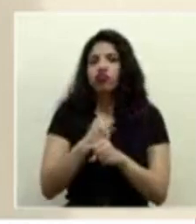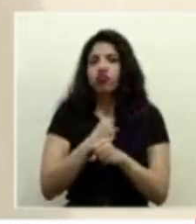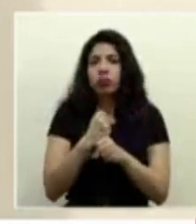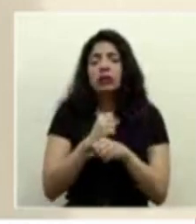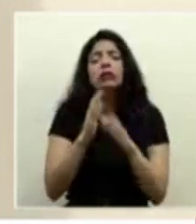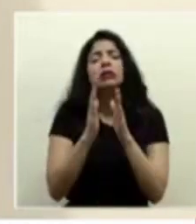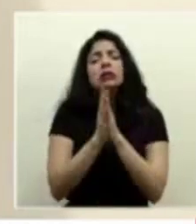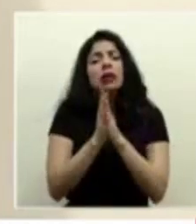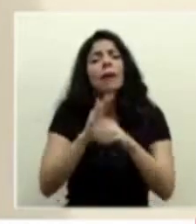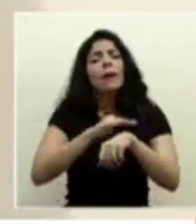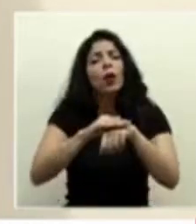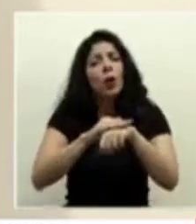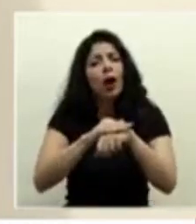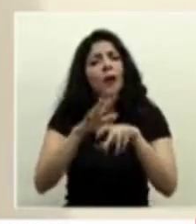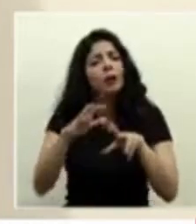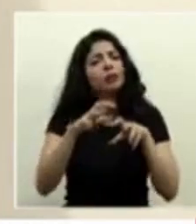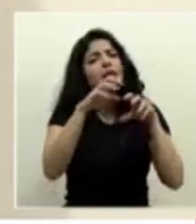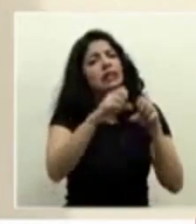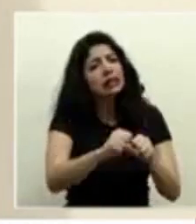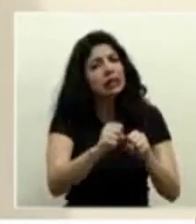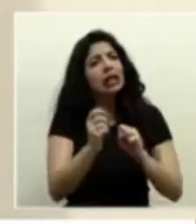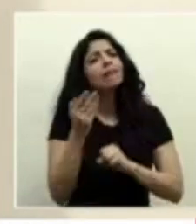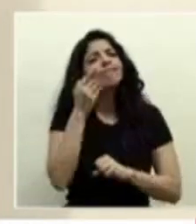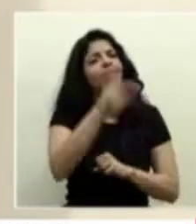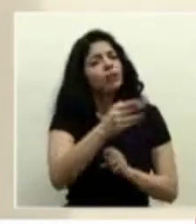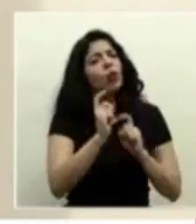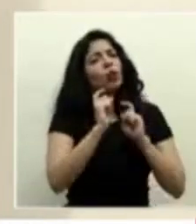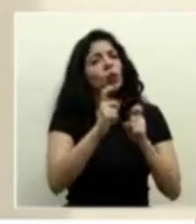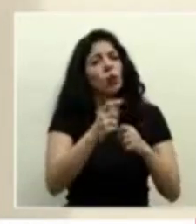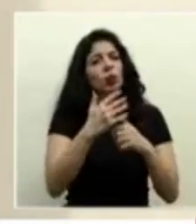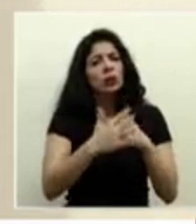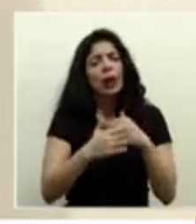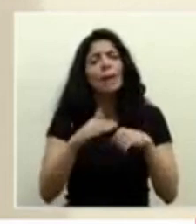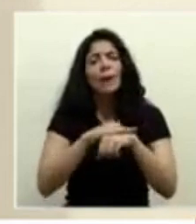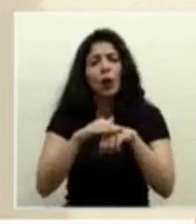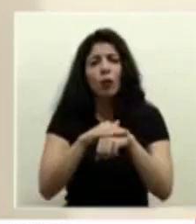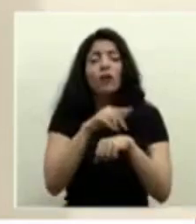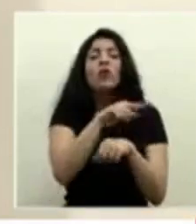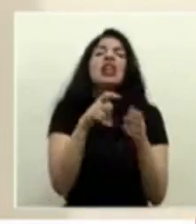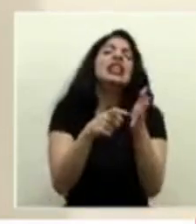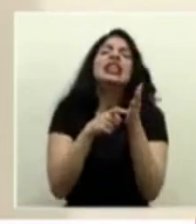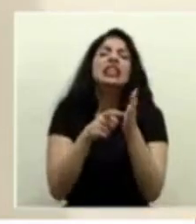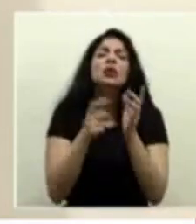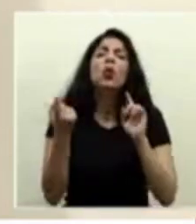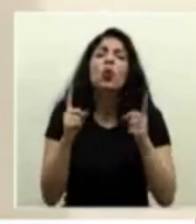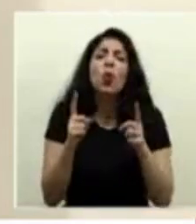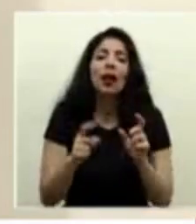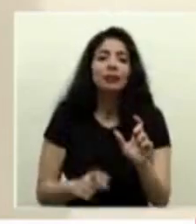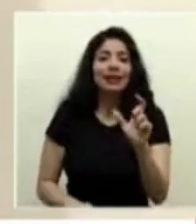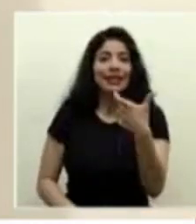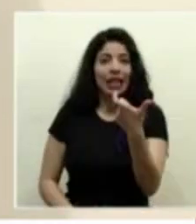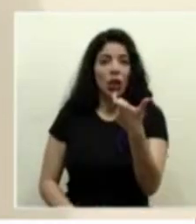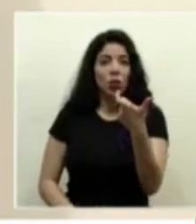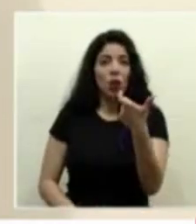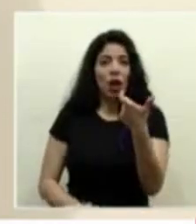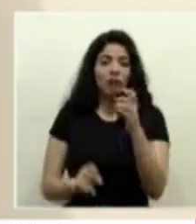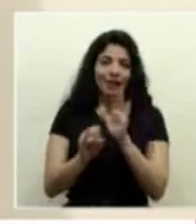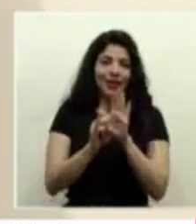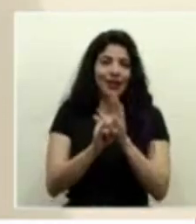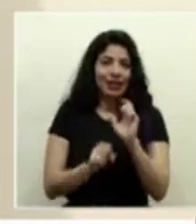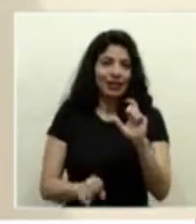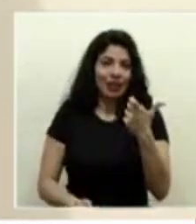organizen y programen una cita para hacer esta donación los requisitos son una cédula de identidad